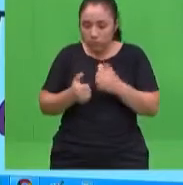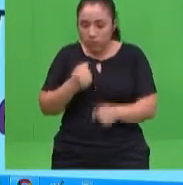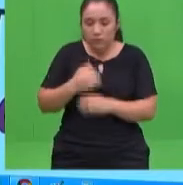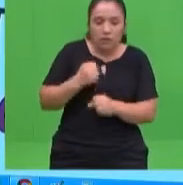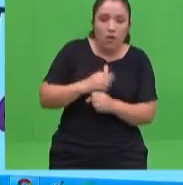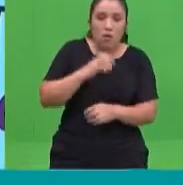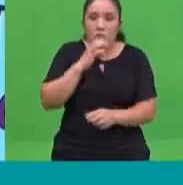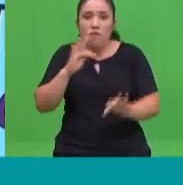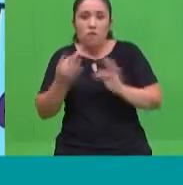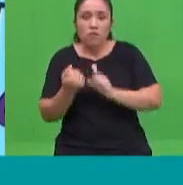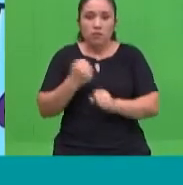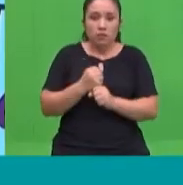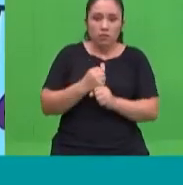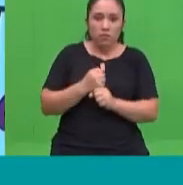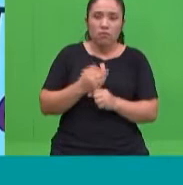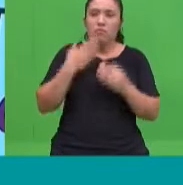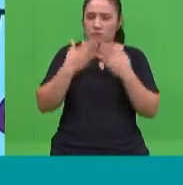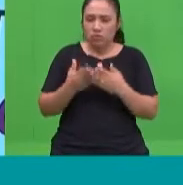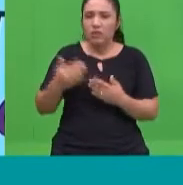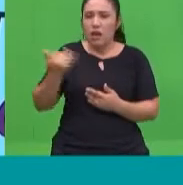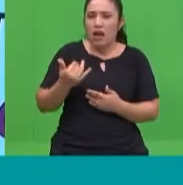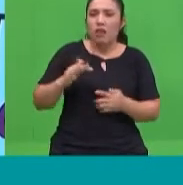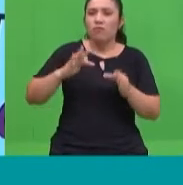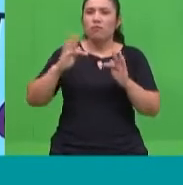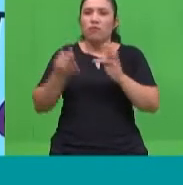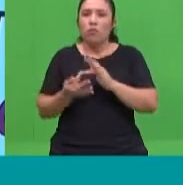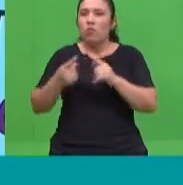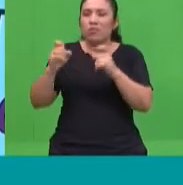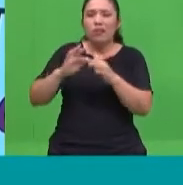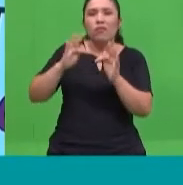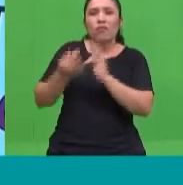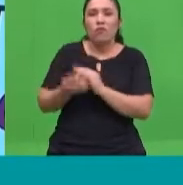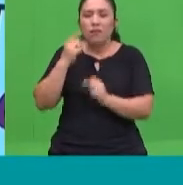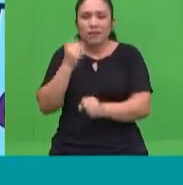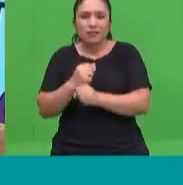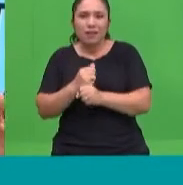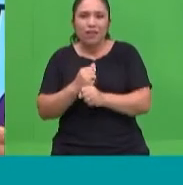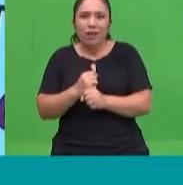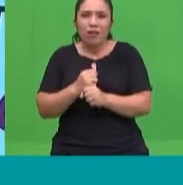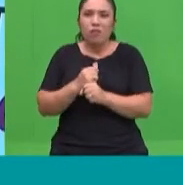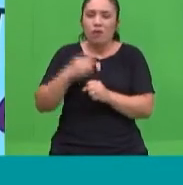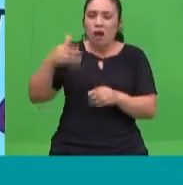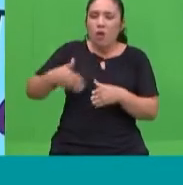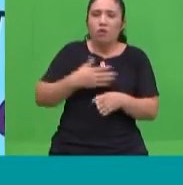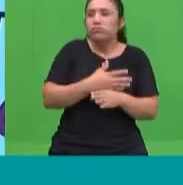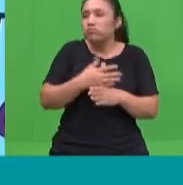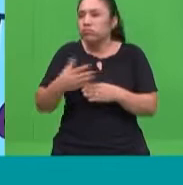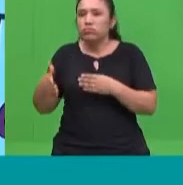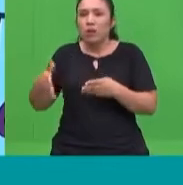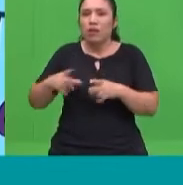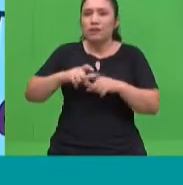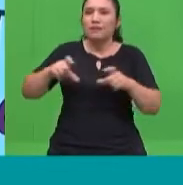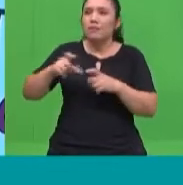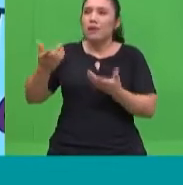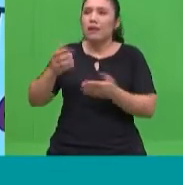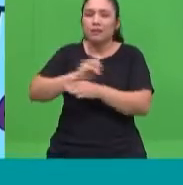dinámica? ¿Hay una metodología, alguna forma, de que ese mismo sistema que hemos tenido en estos últimos meses